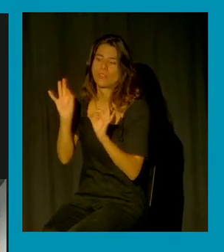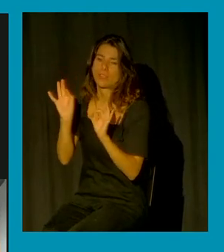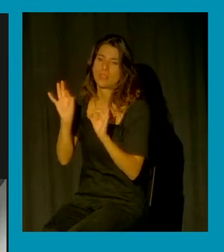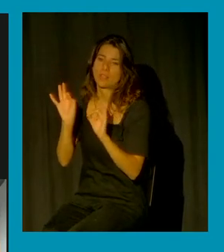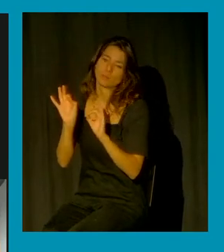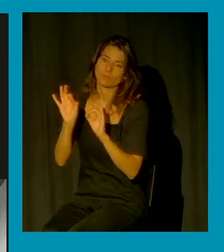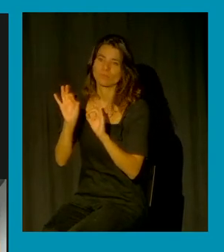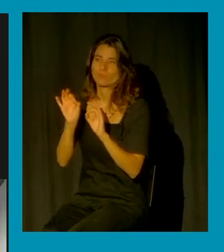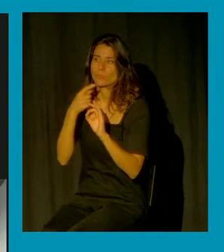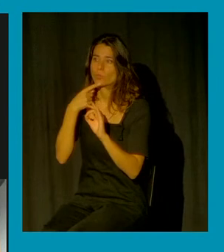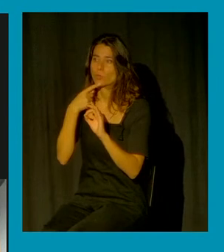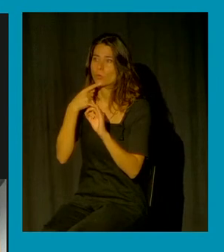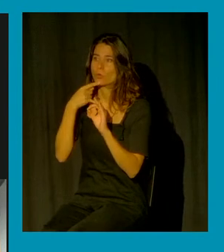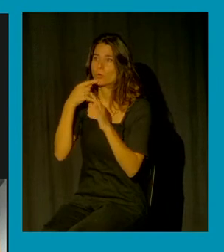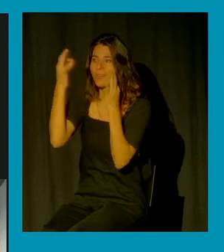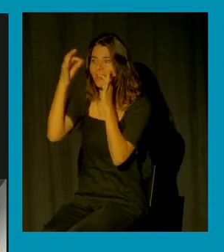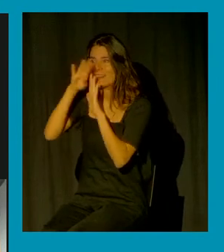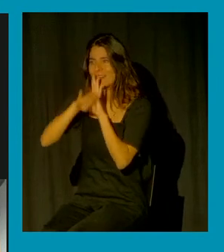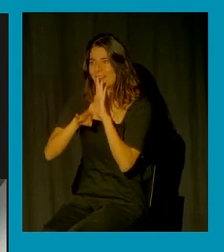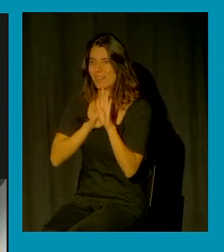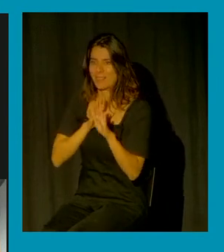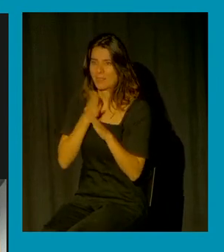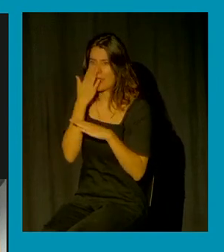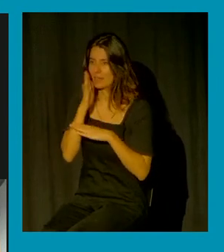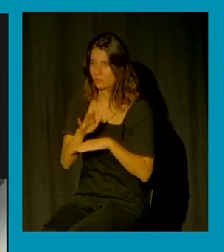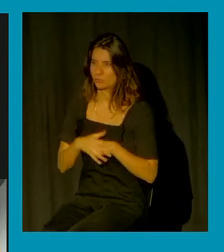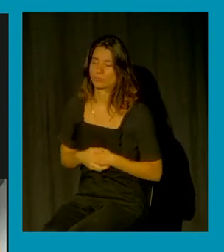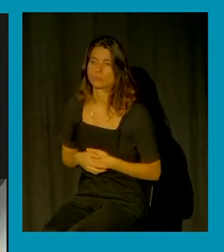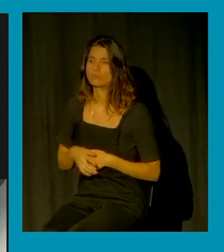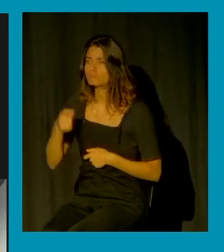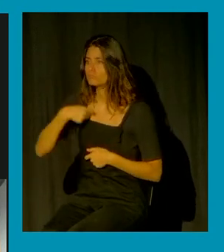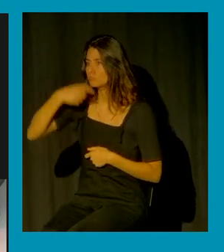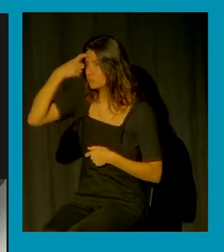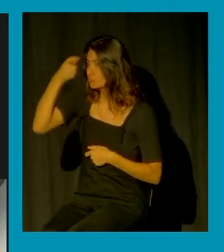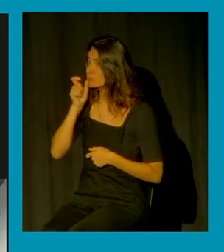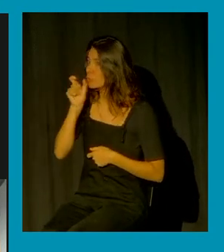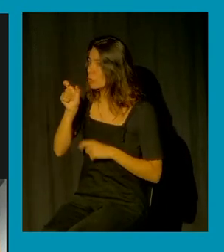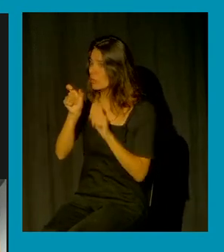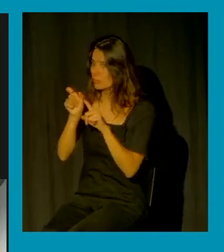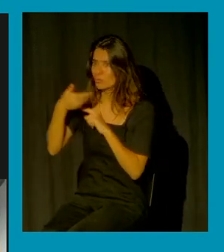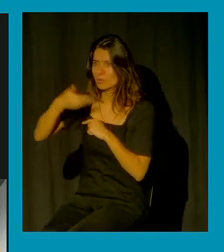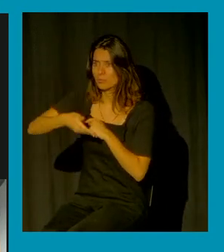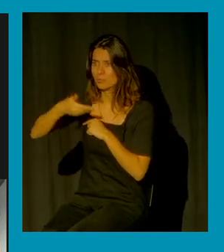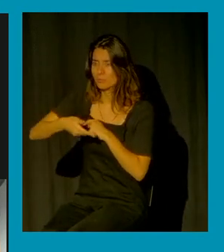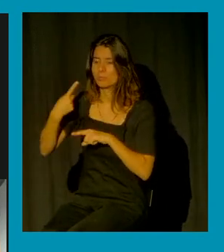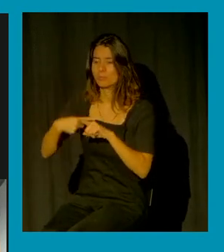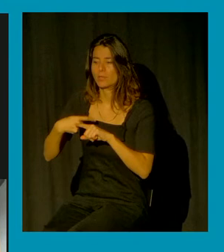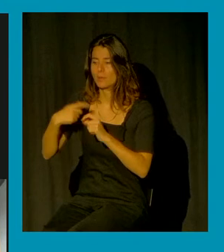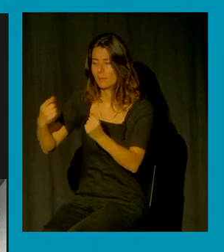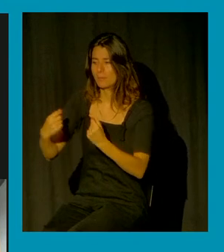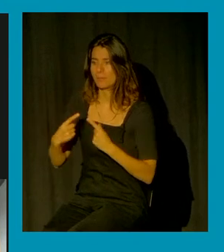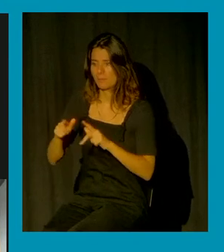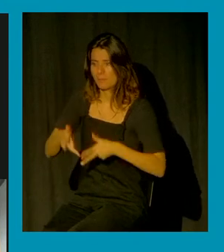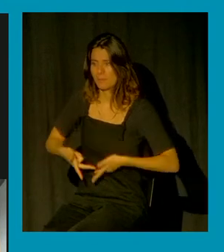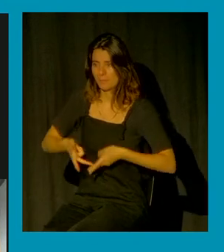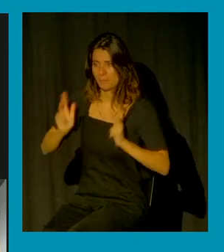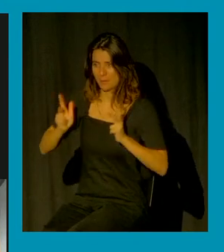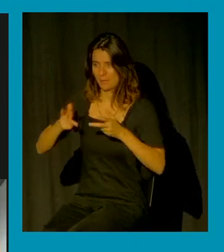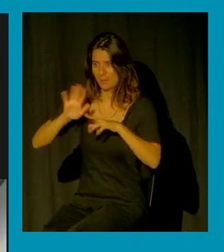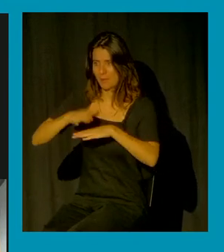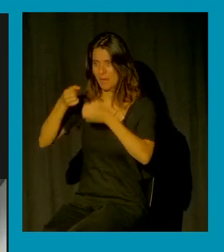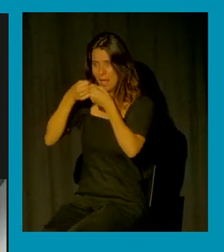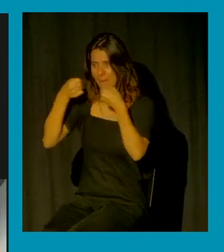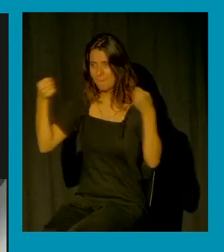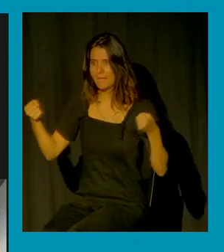Este concepto me parece fundamental porque me permite ampliar la noción de representación y plantearlo como textos